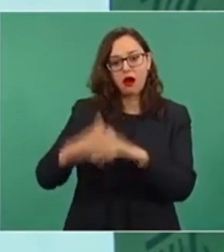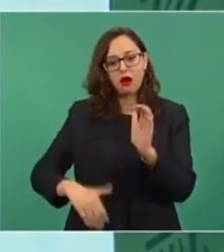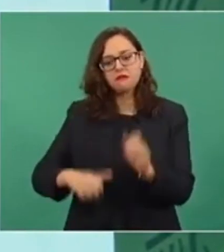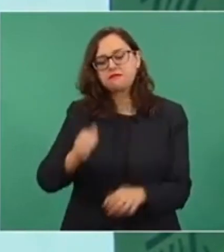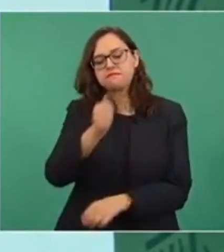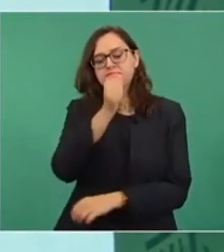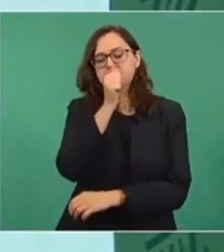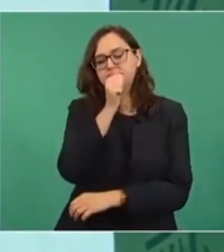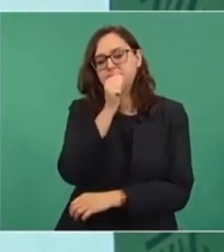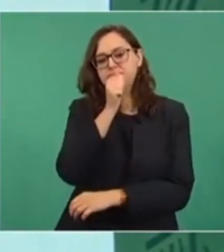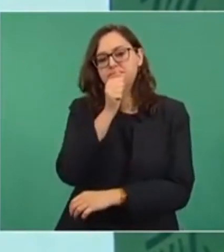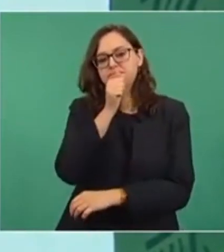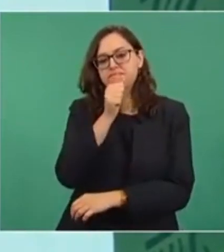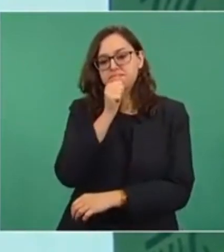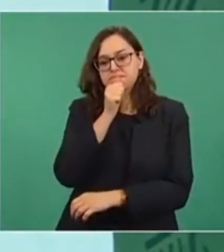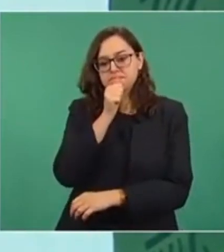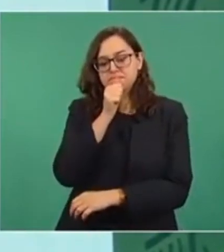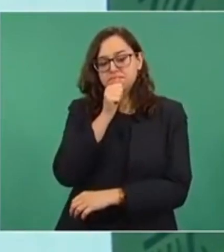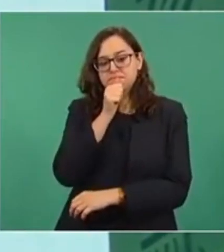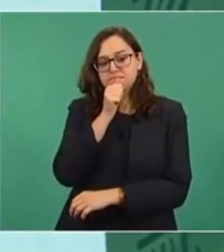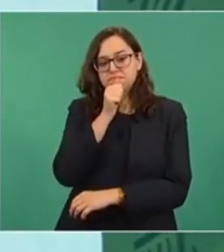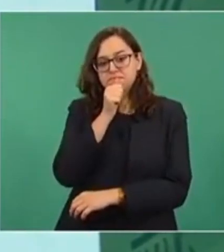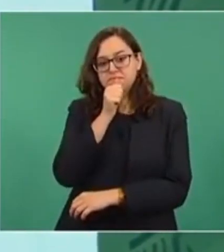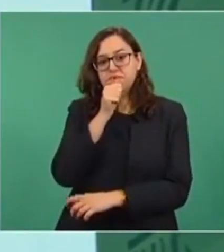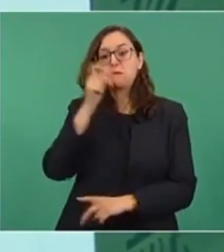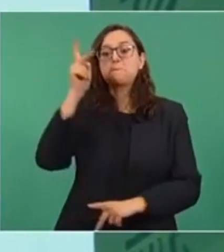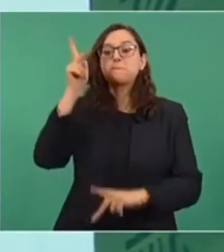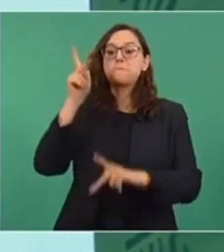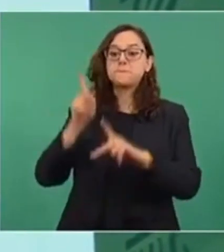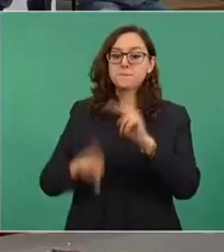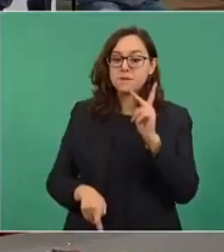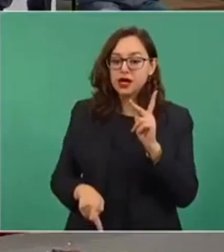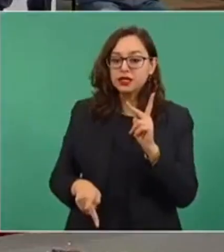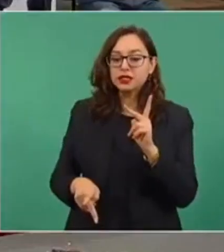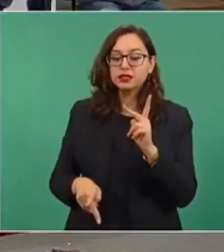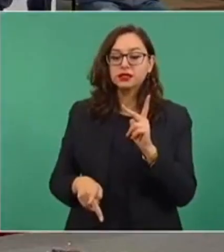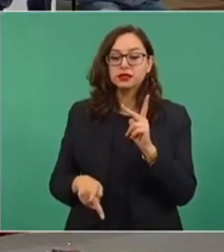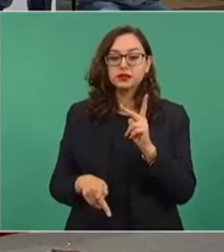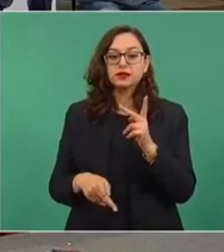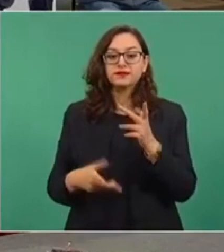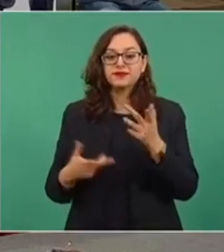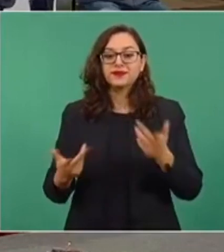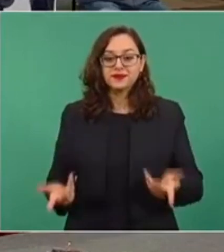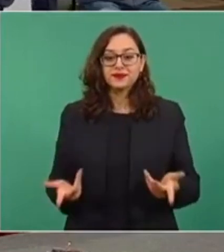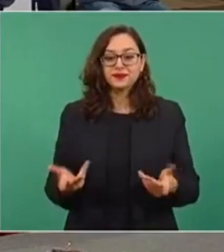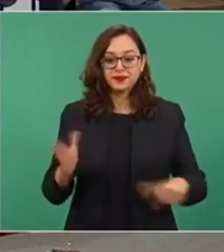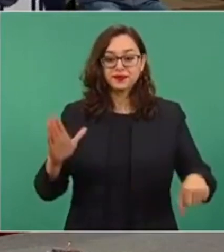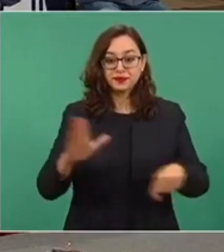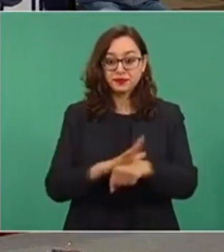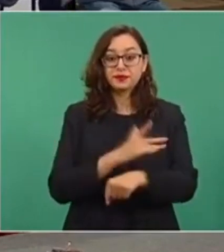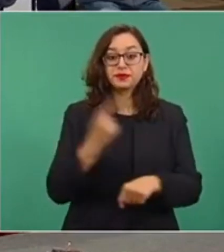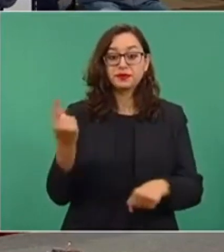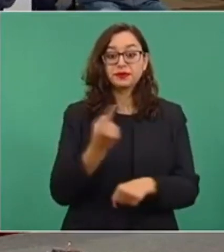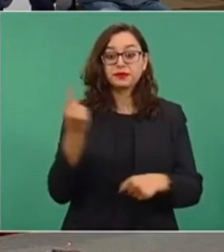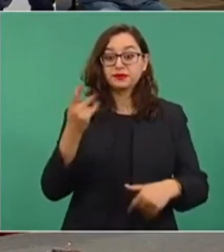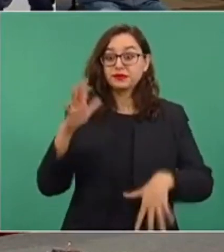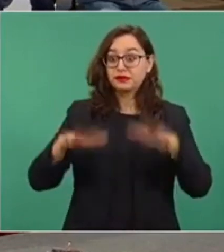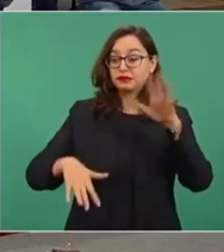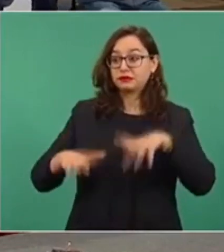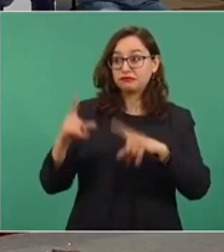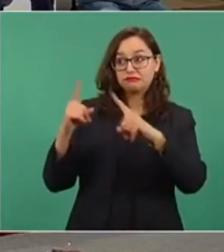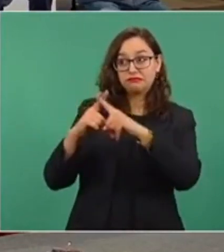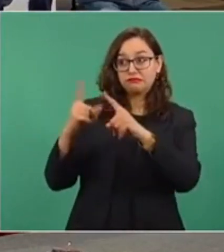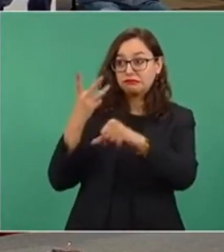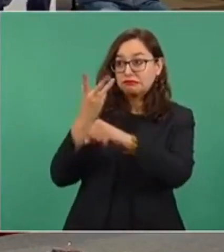lo específico del trabajo de